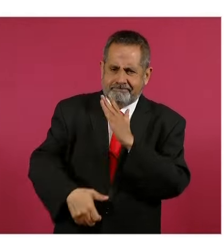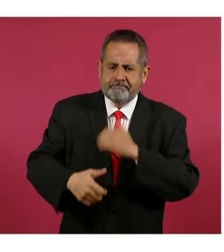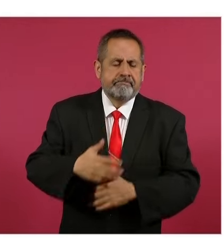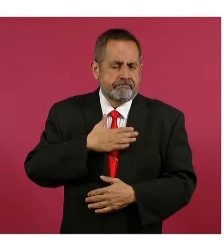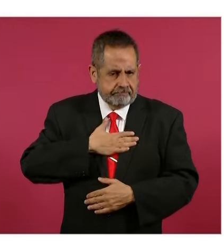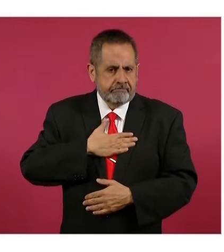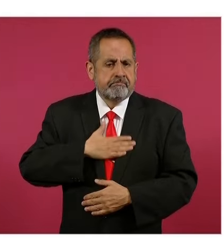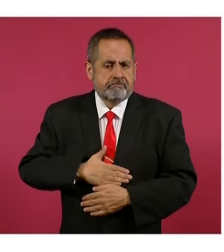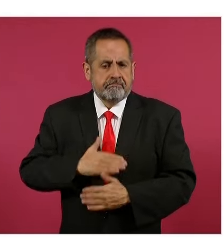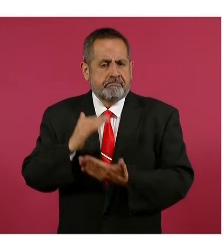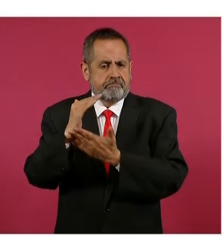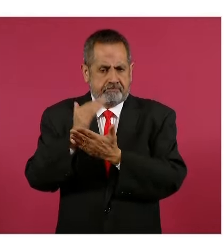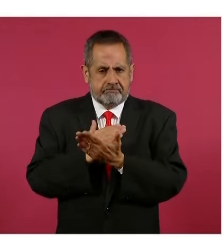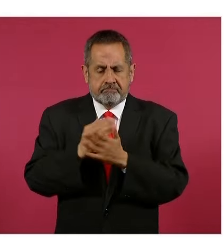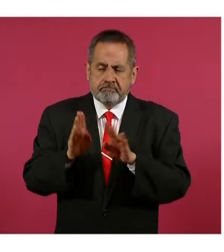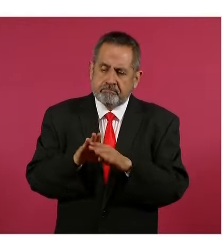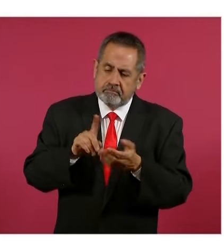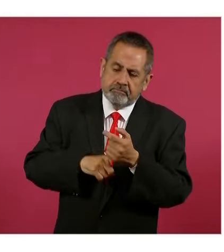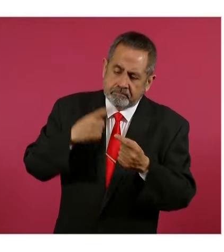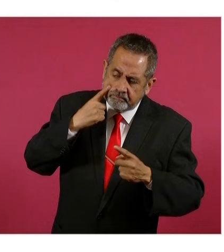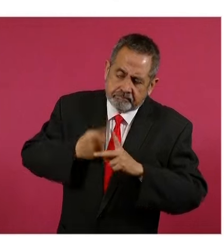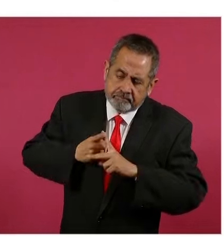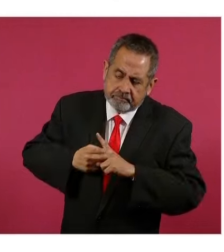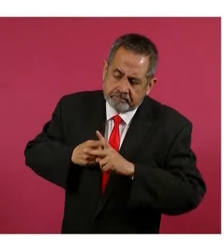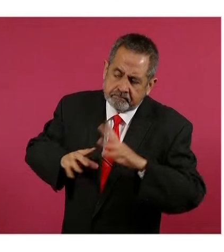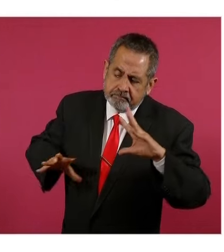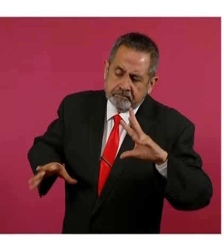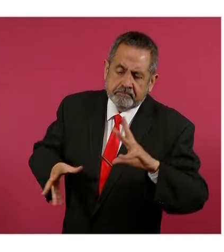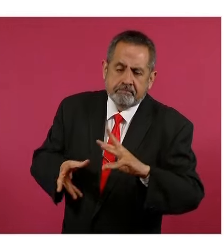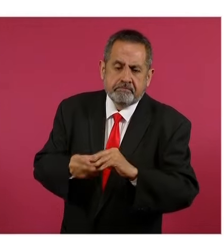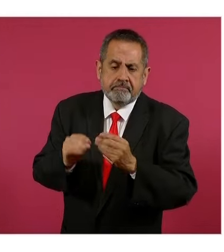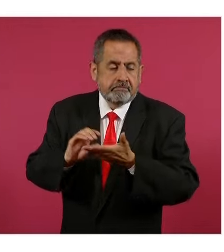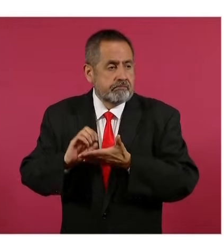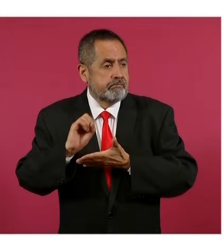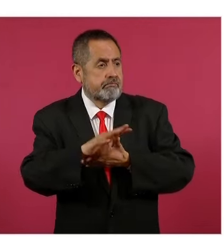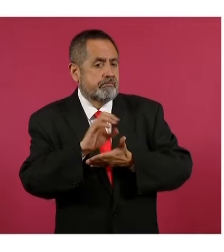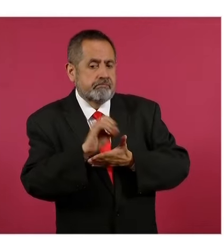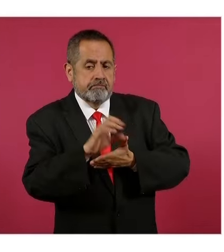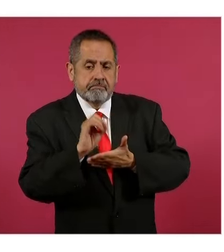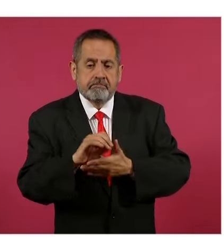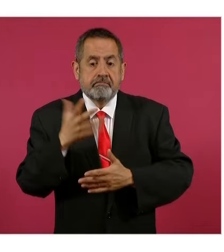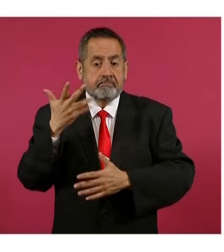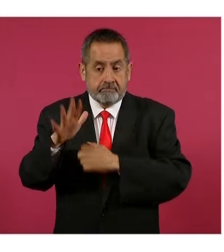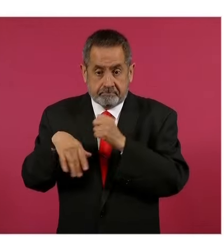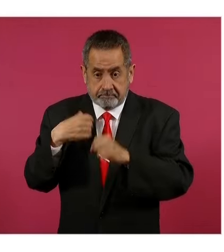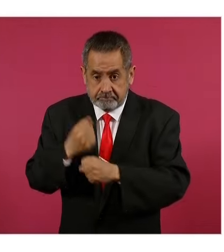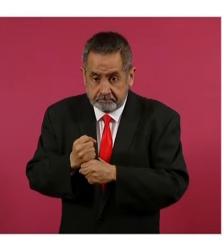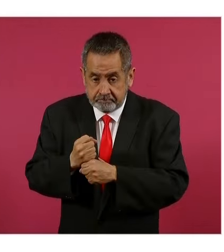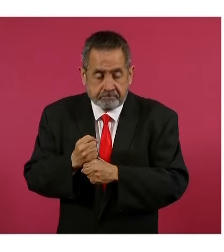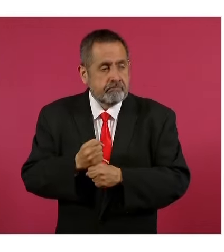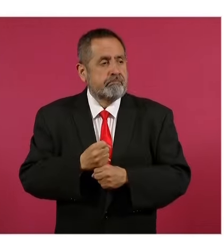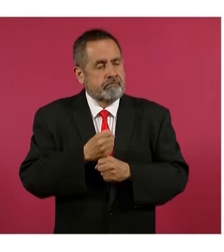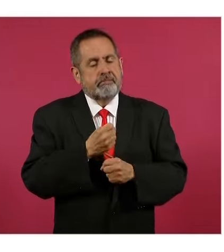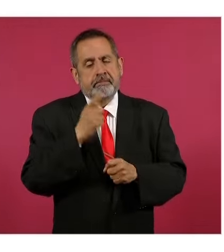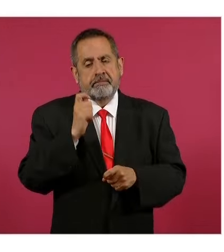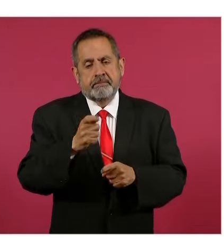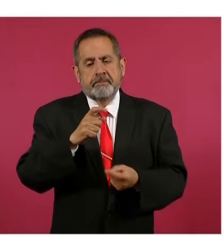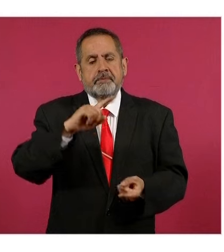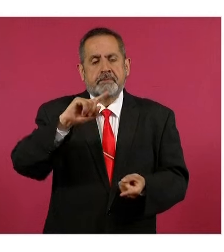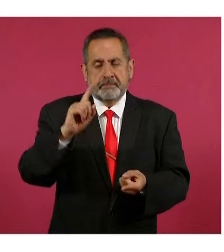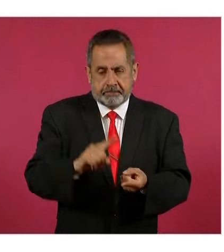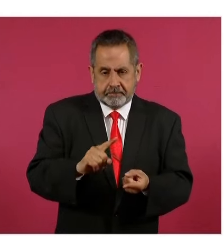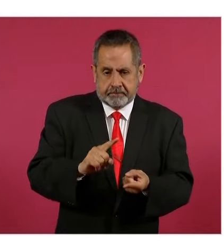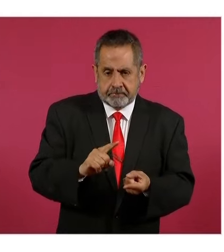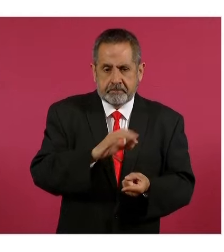y se habrá tomado en cuenta todo lo aportado durante los 10 años de la renta social, de esta